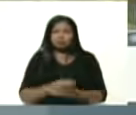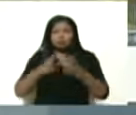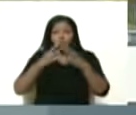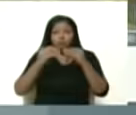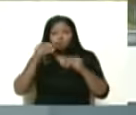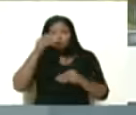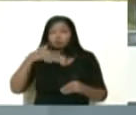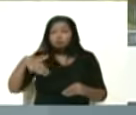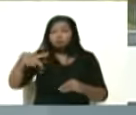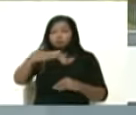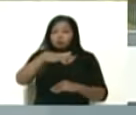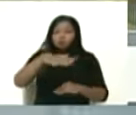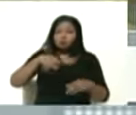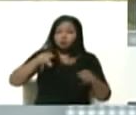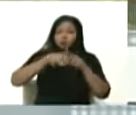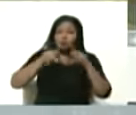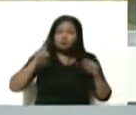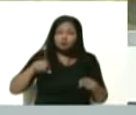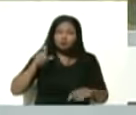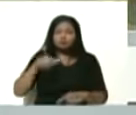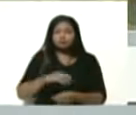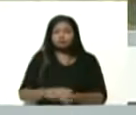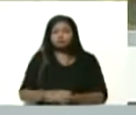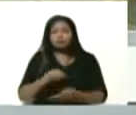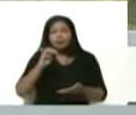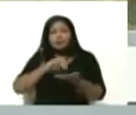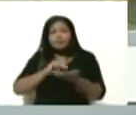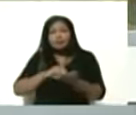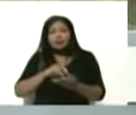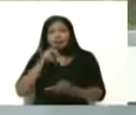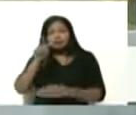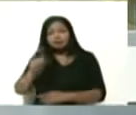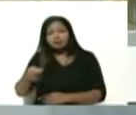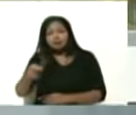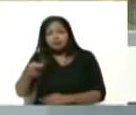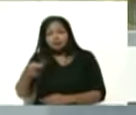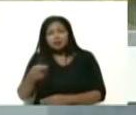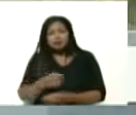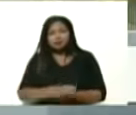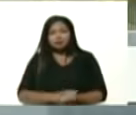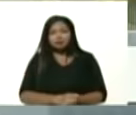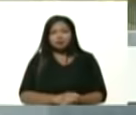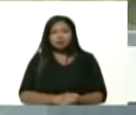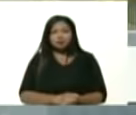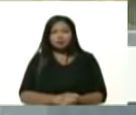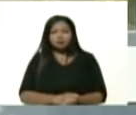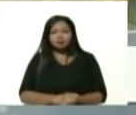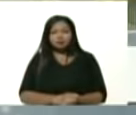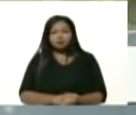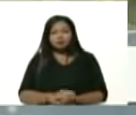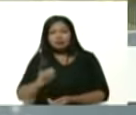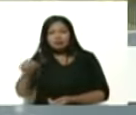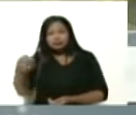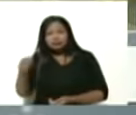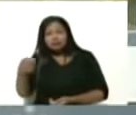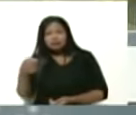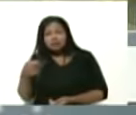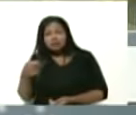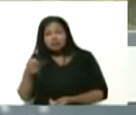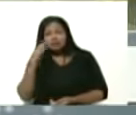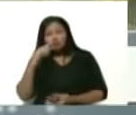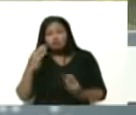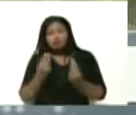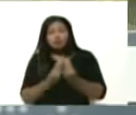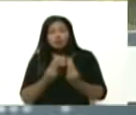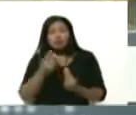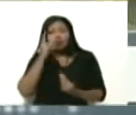de Miranda allá está en Charachávez en Charachávez allá está acompañado